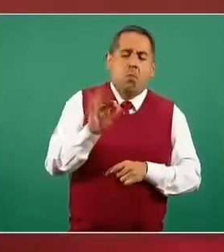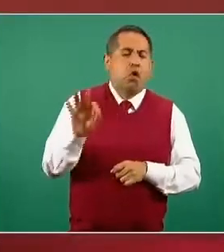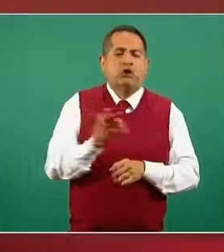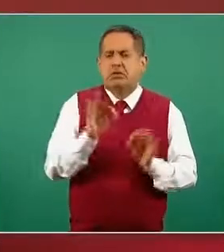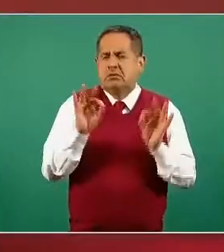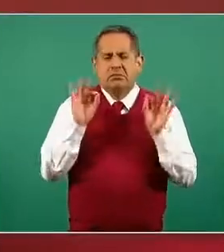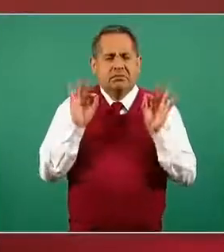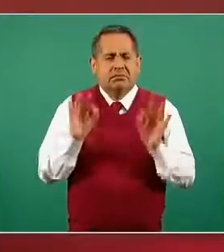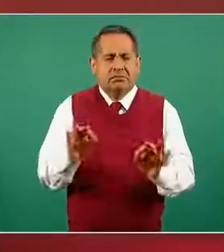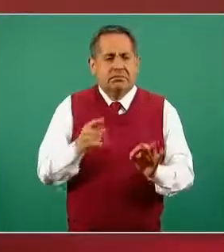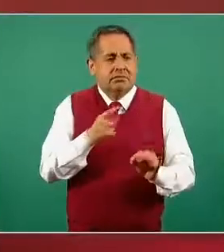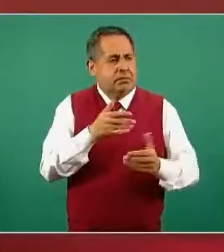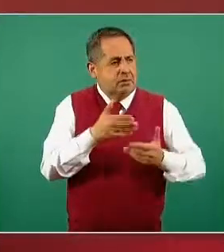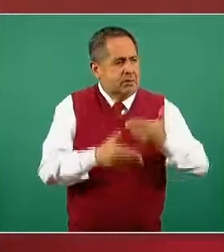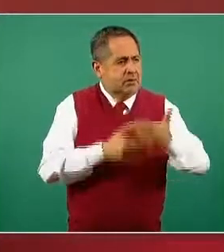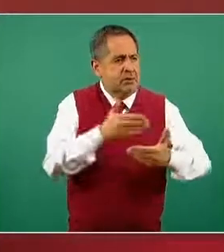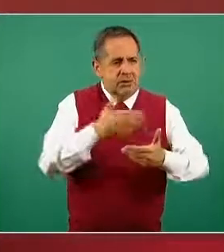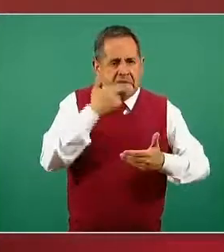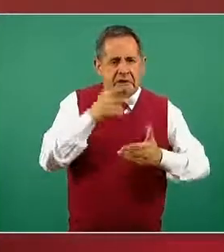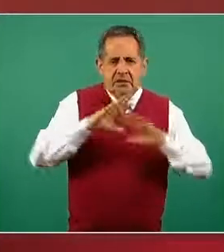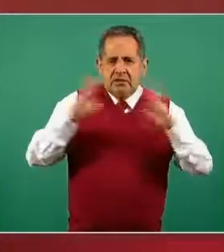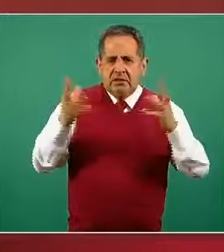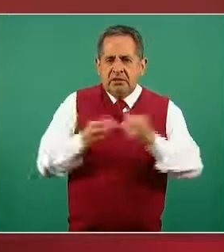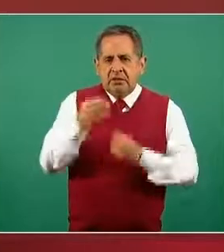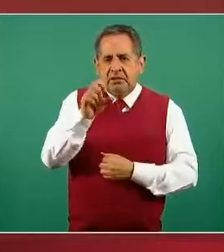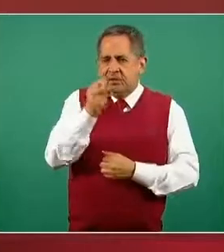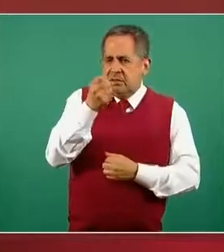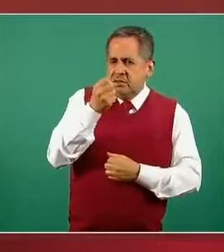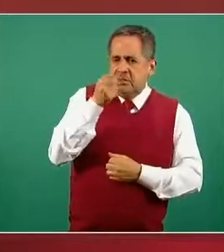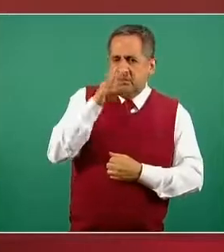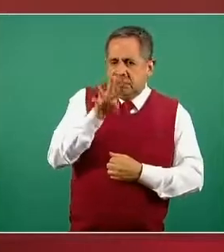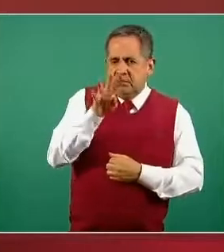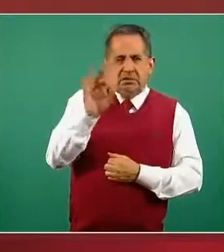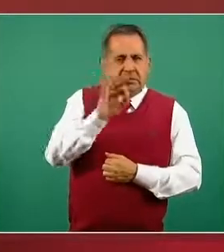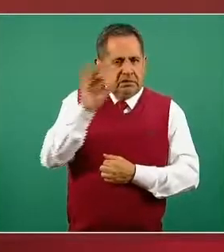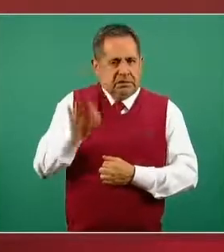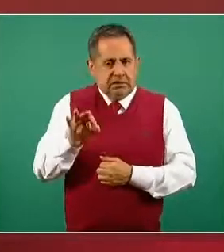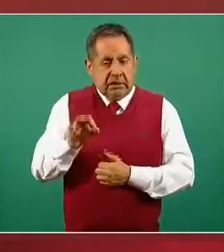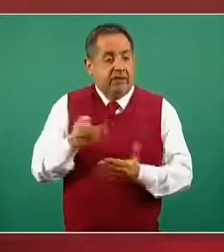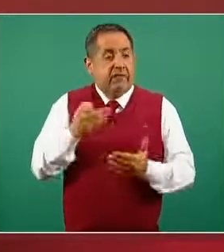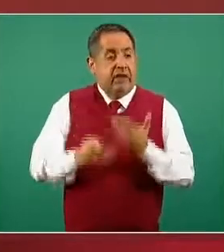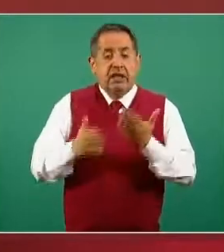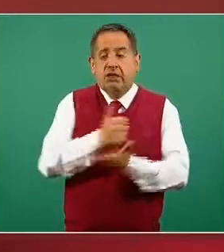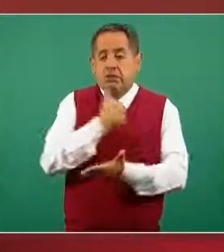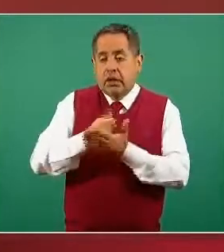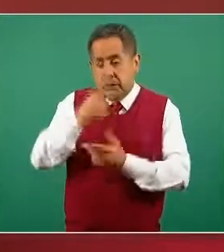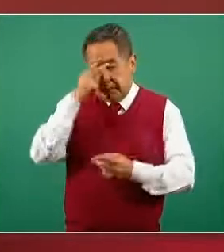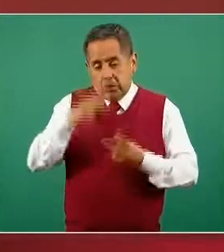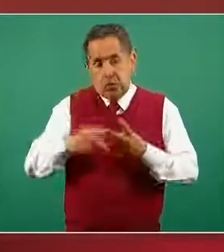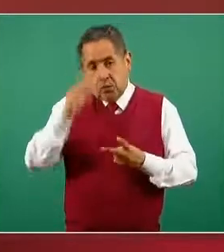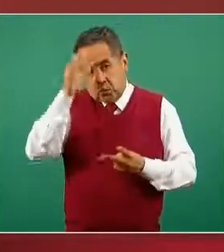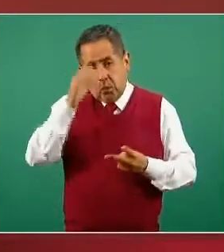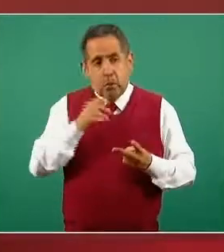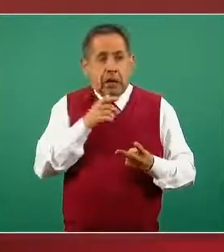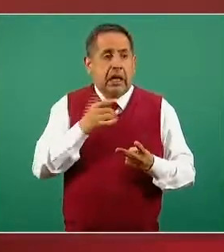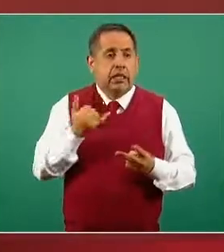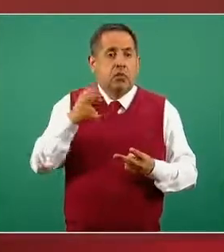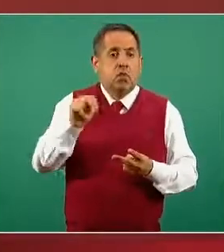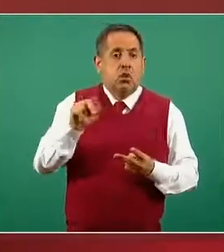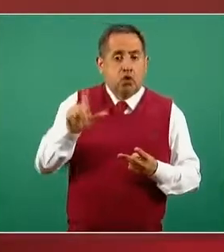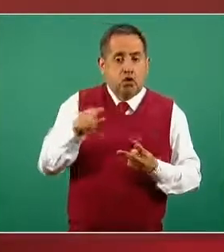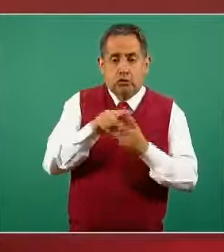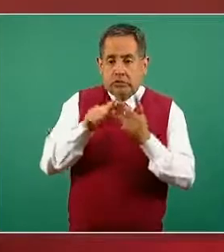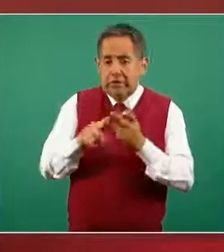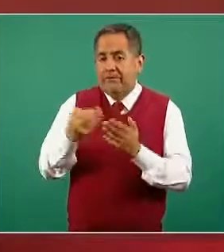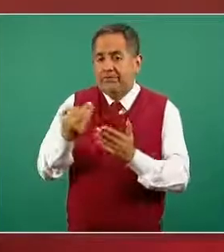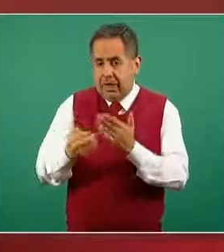representa un avance global de 64%. Restan Ciudad de México, Coahuila y Nuevo León, que son los sitios